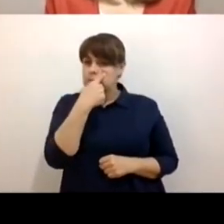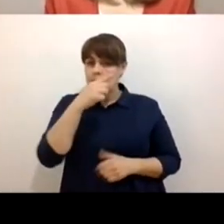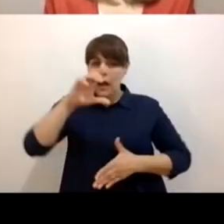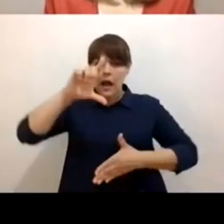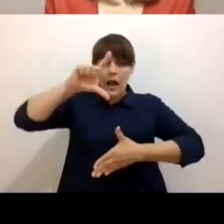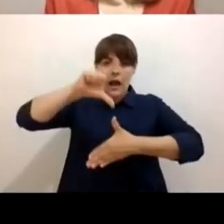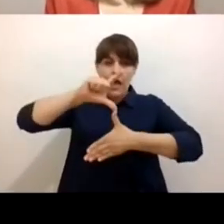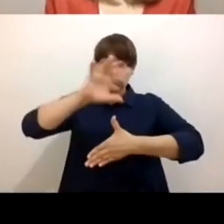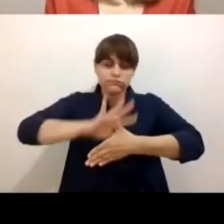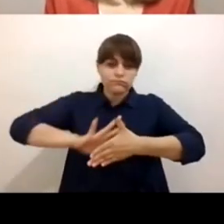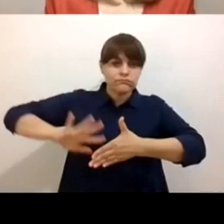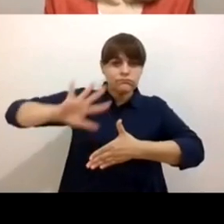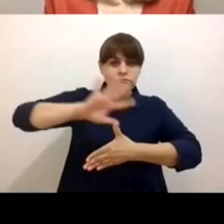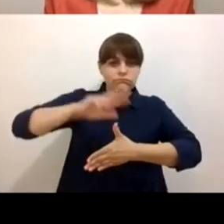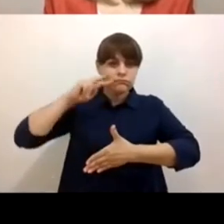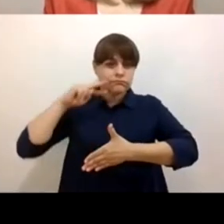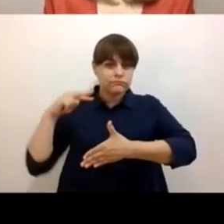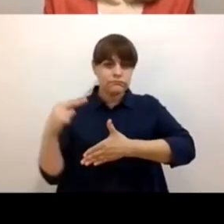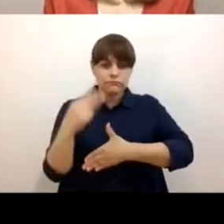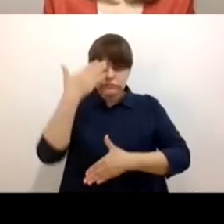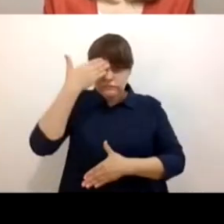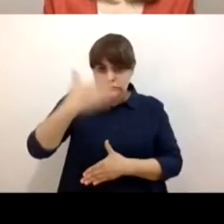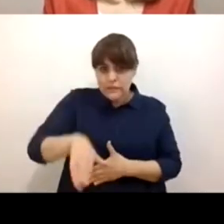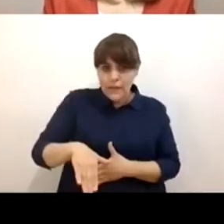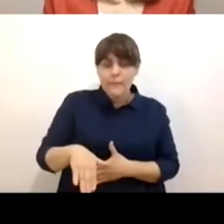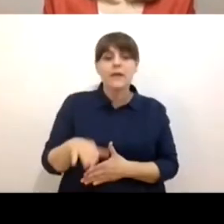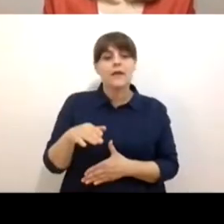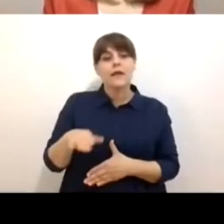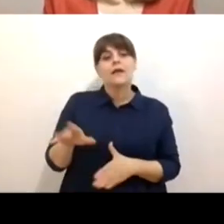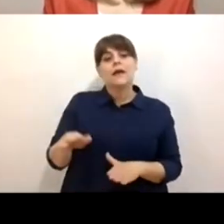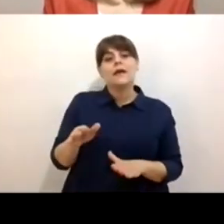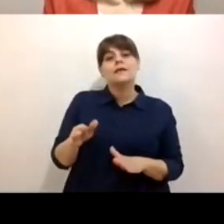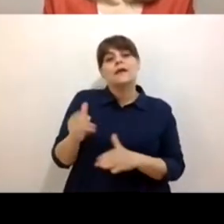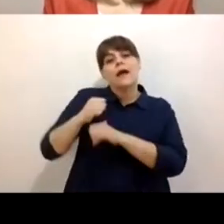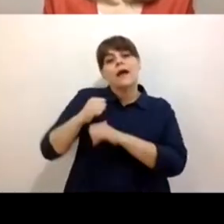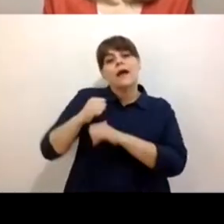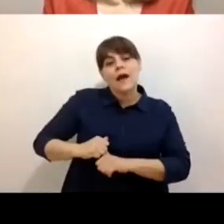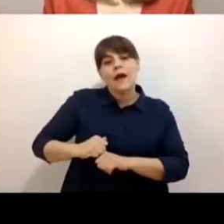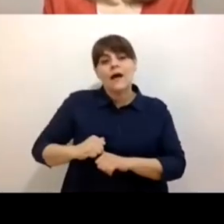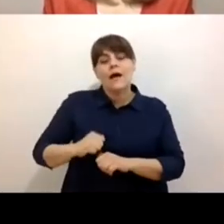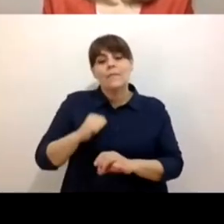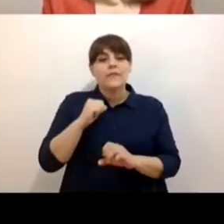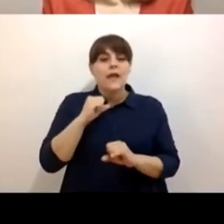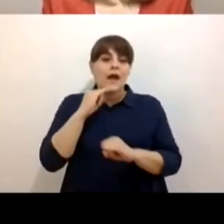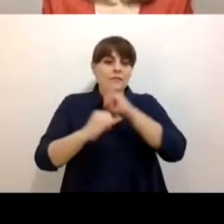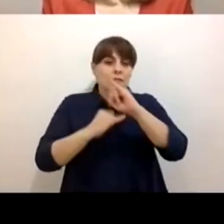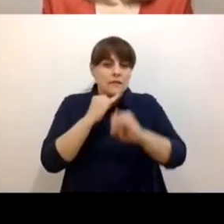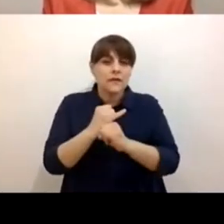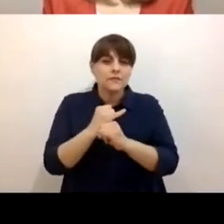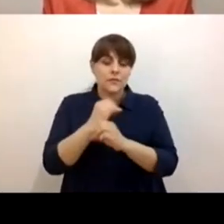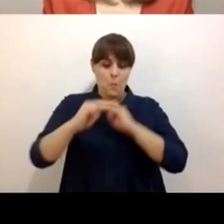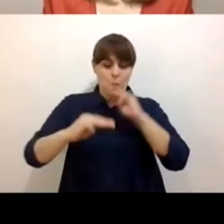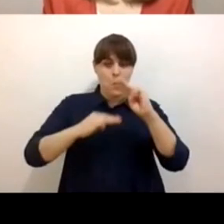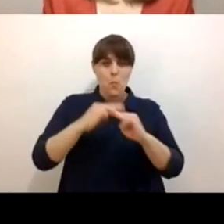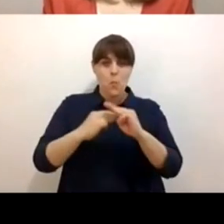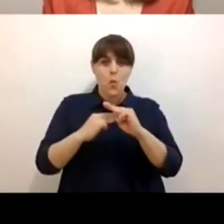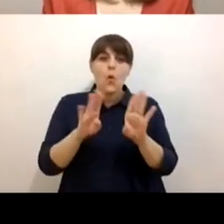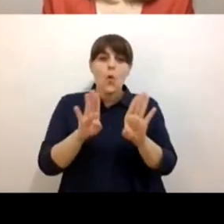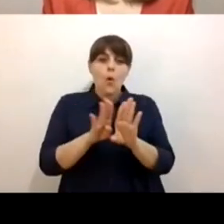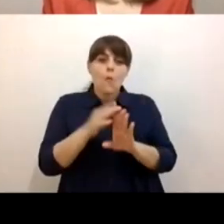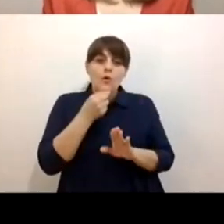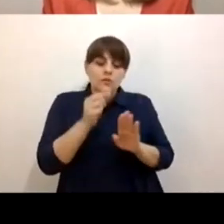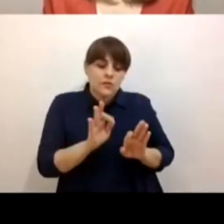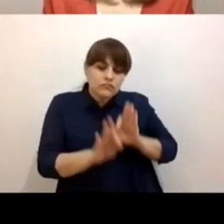es asesora regional de Crianza con Ternura para World Vision, una asociación que todos ubicamos,